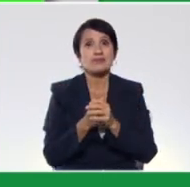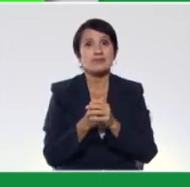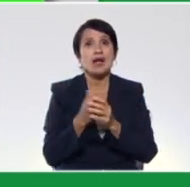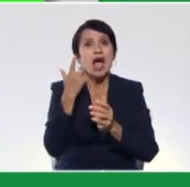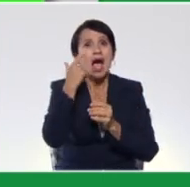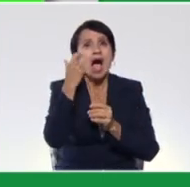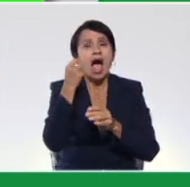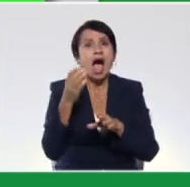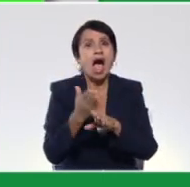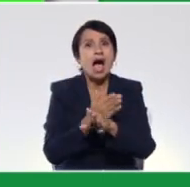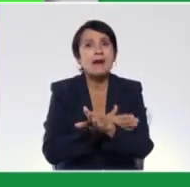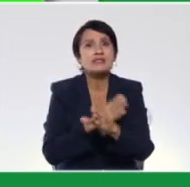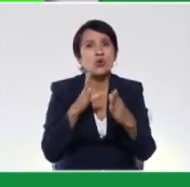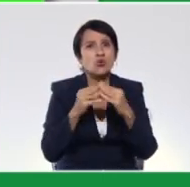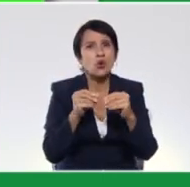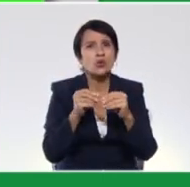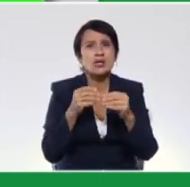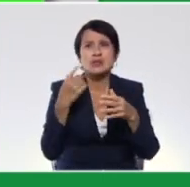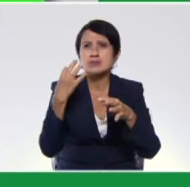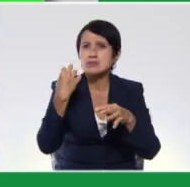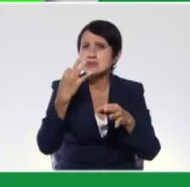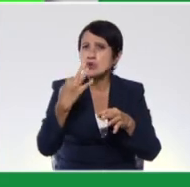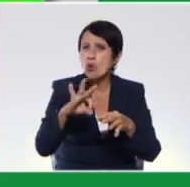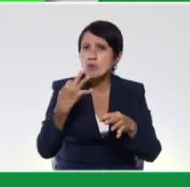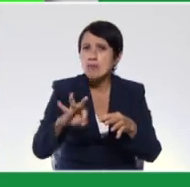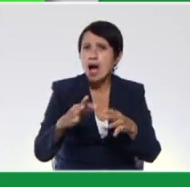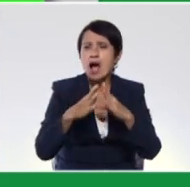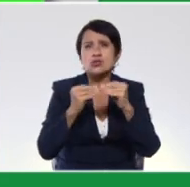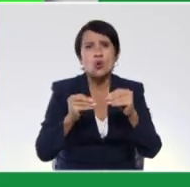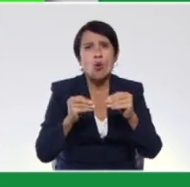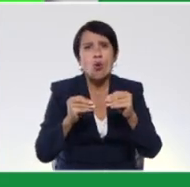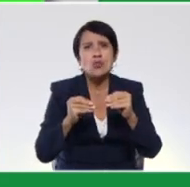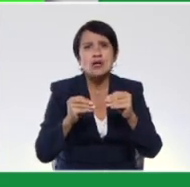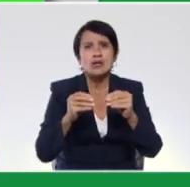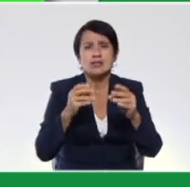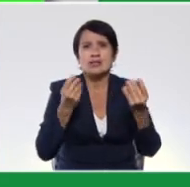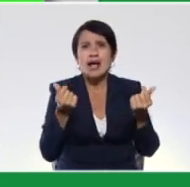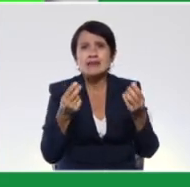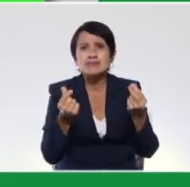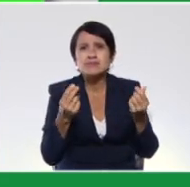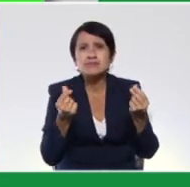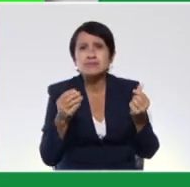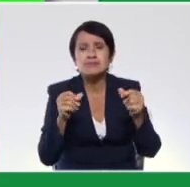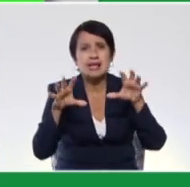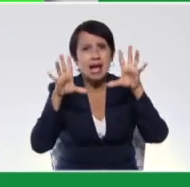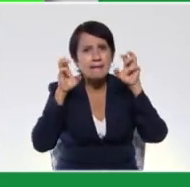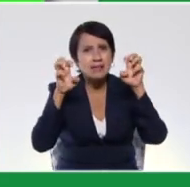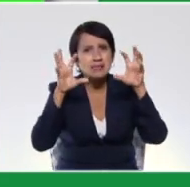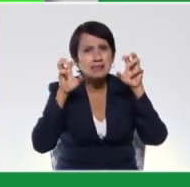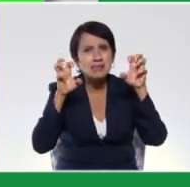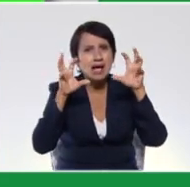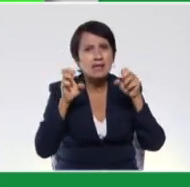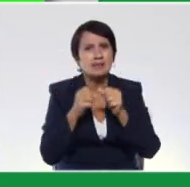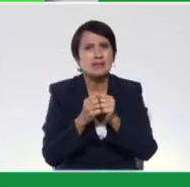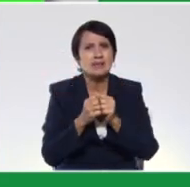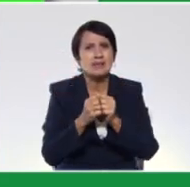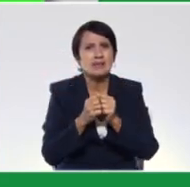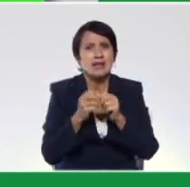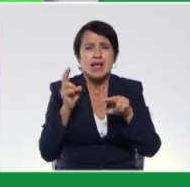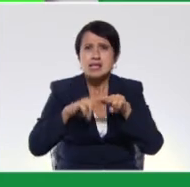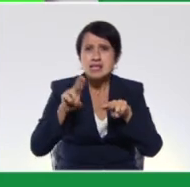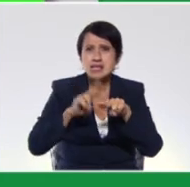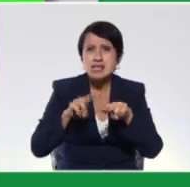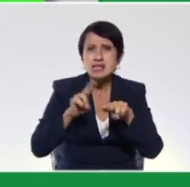hábitos y la rutina permiten el desarrollo de las destrezas en el aprendizaje para que el niño